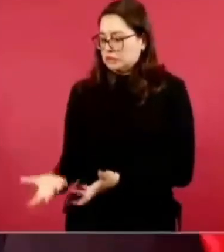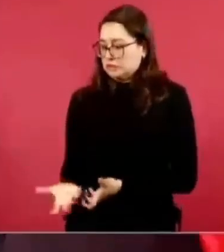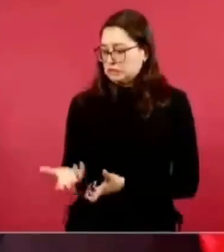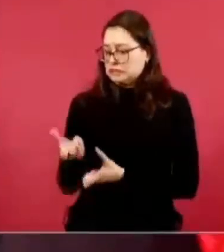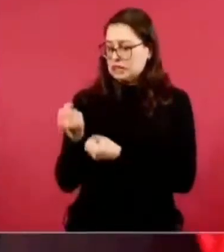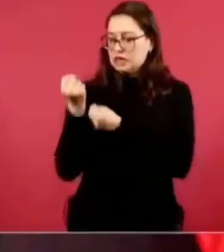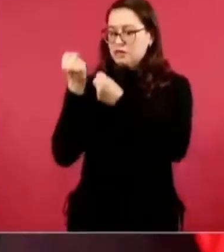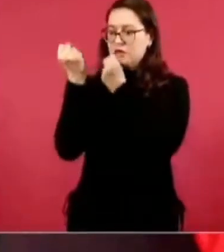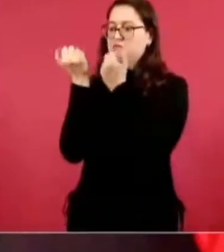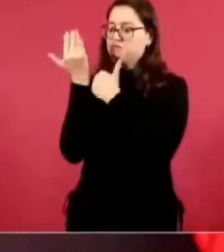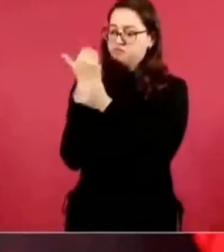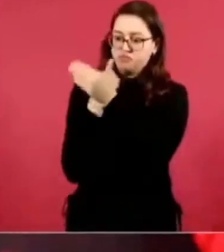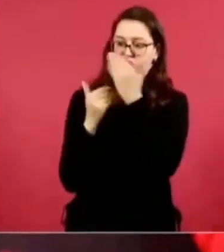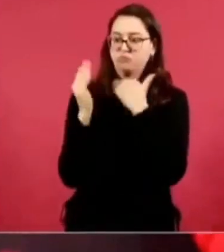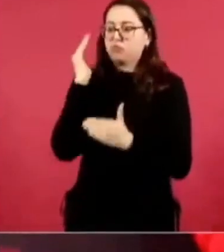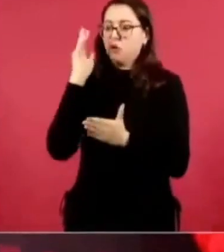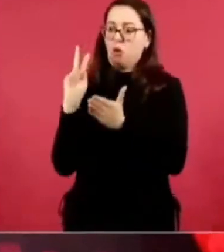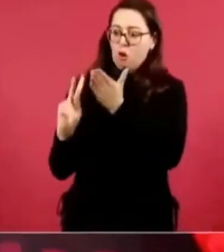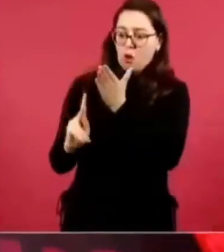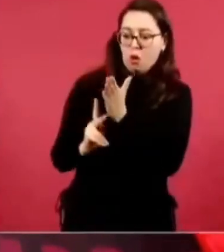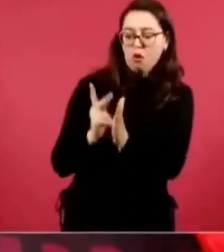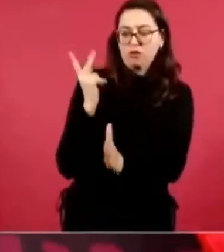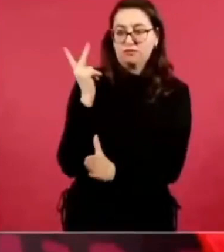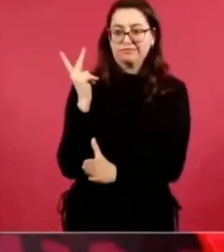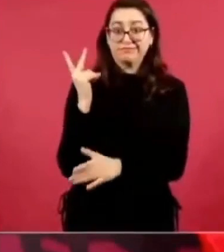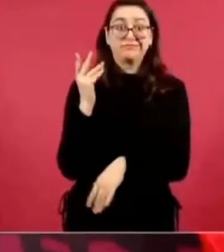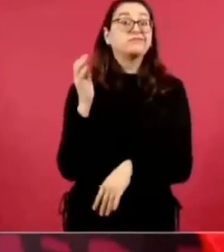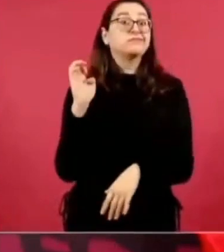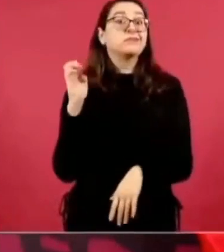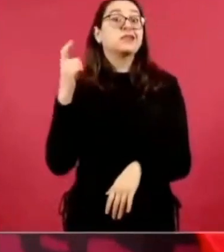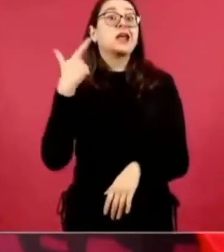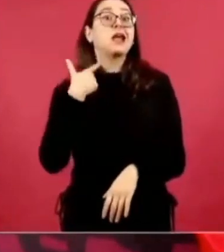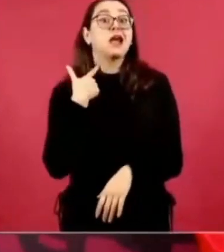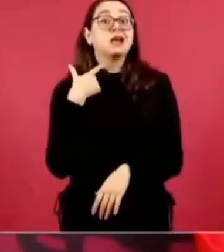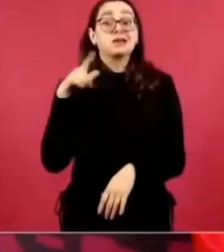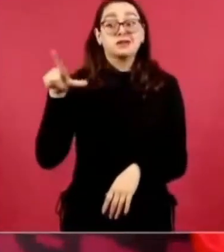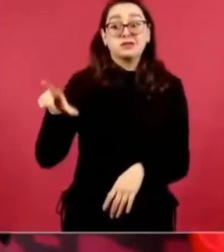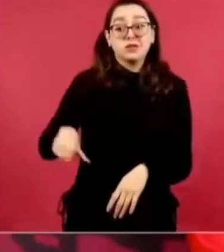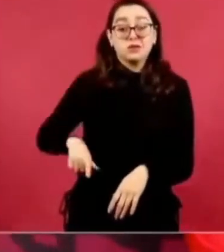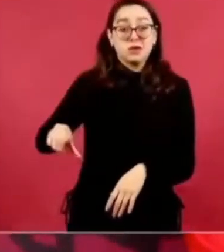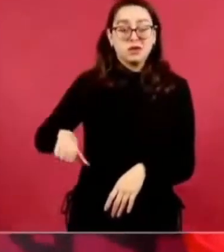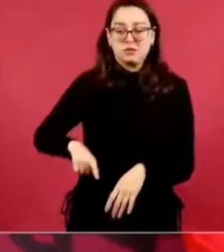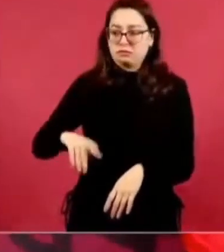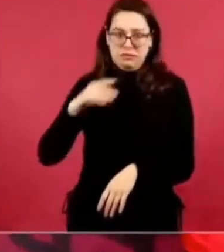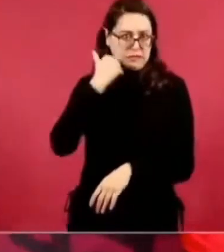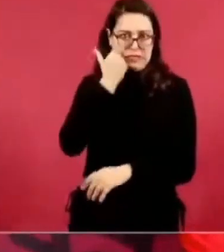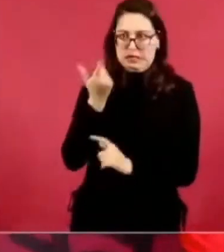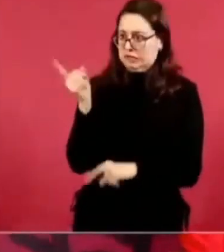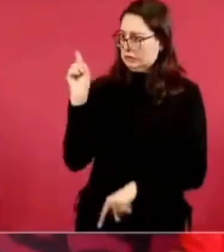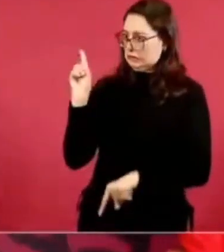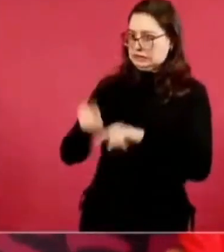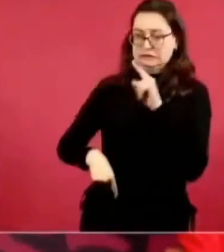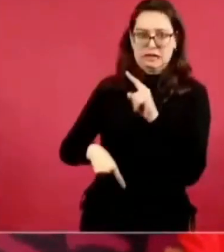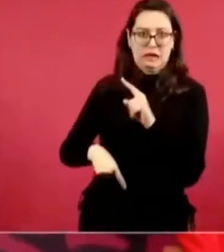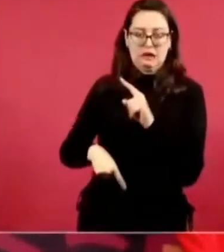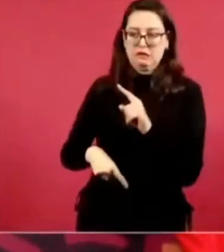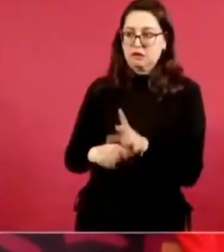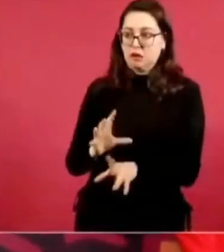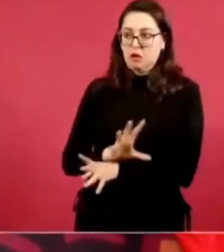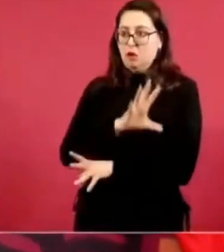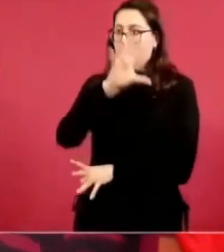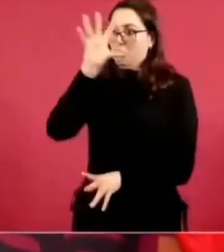se decidió fortalecerla porque es muy importante.